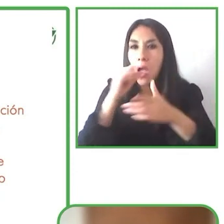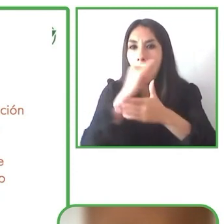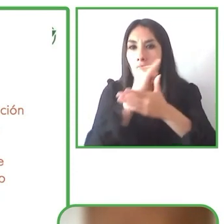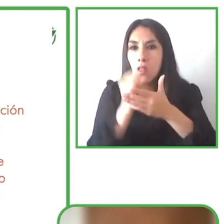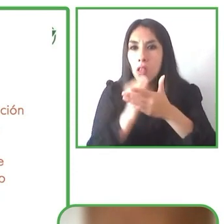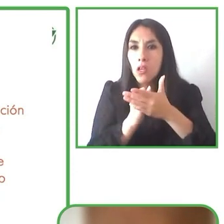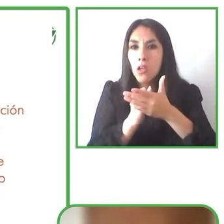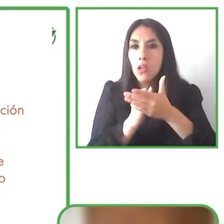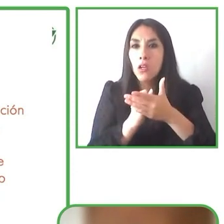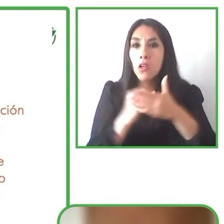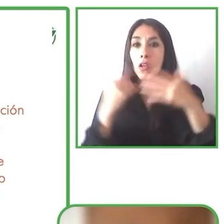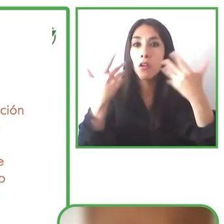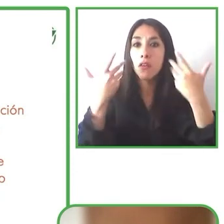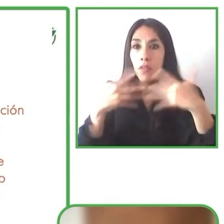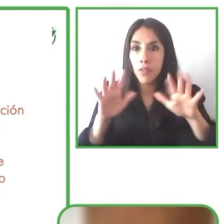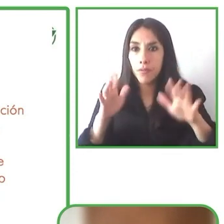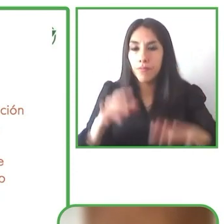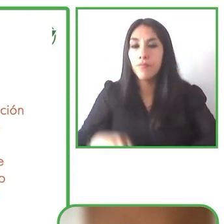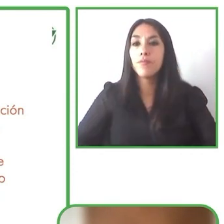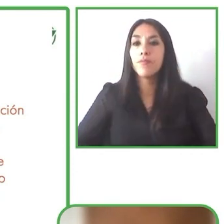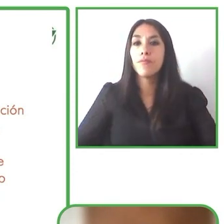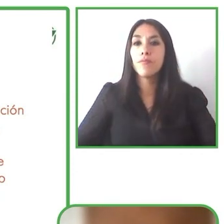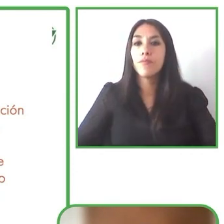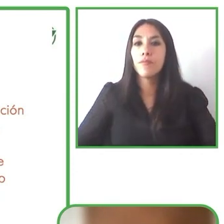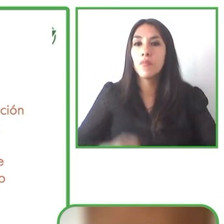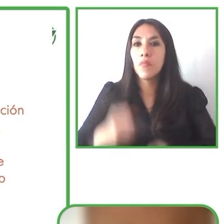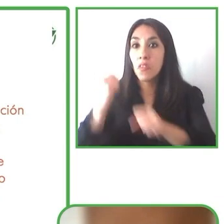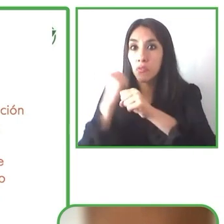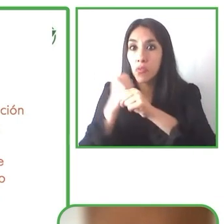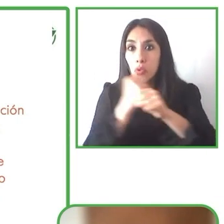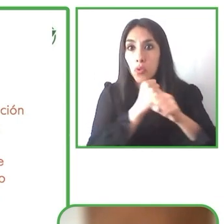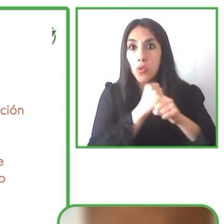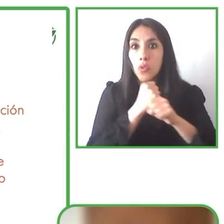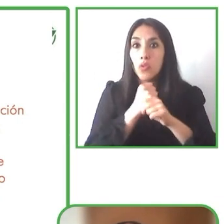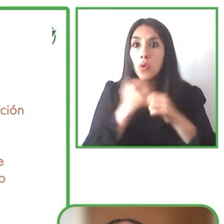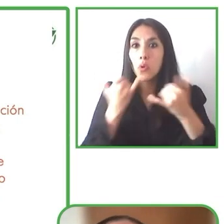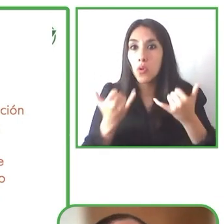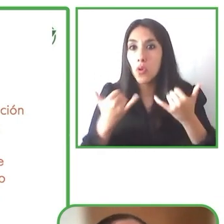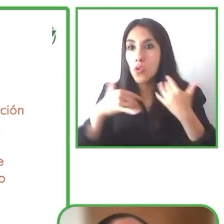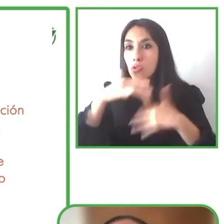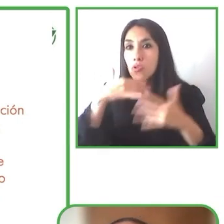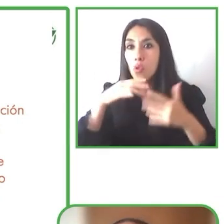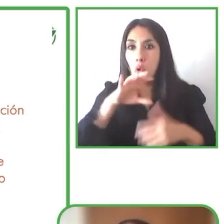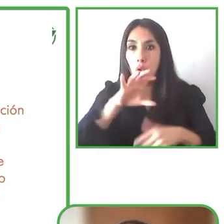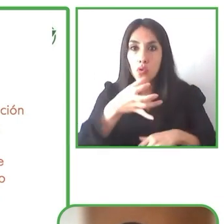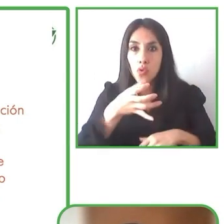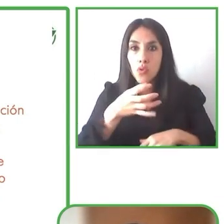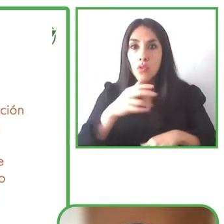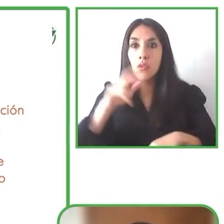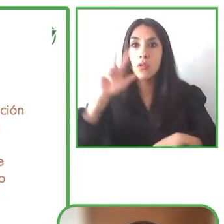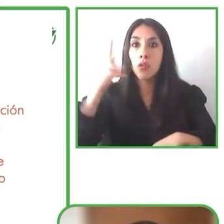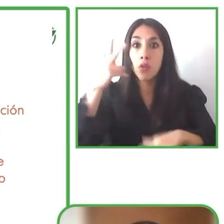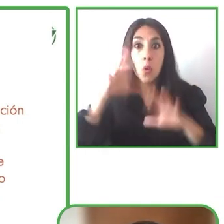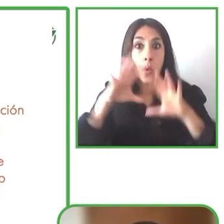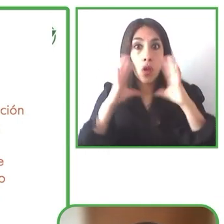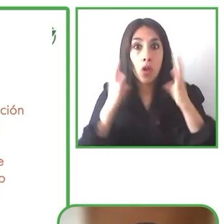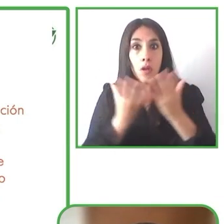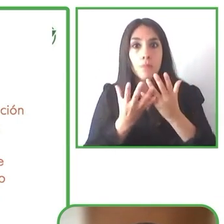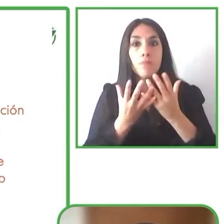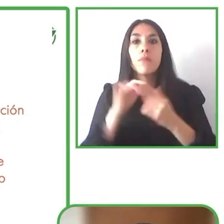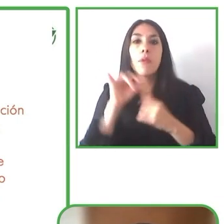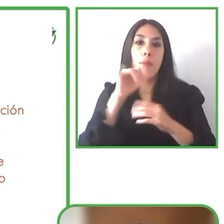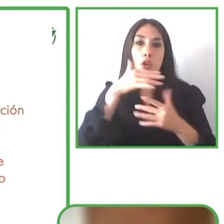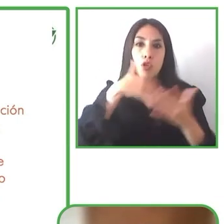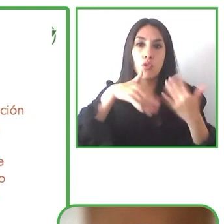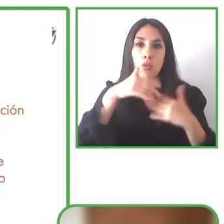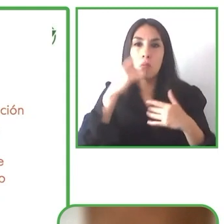que por la condición de país de tercer mundo y también una condición geográfica de un país aislado de